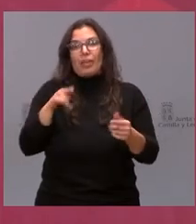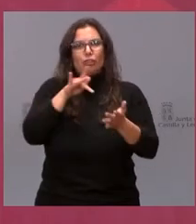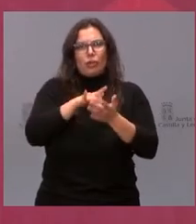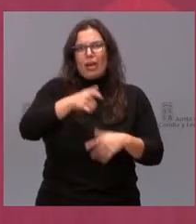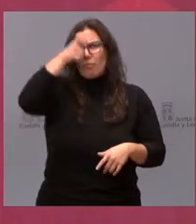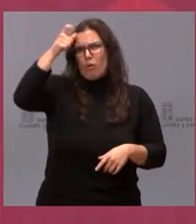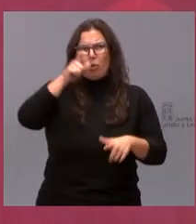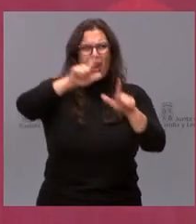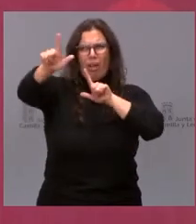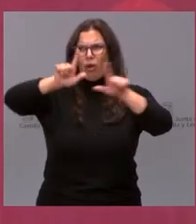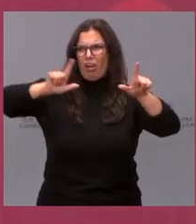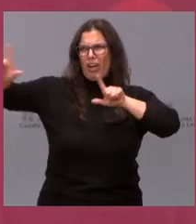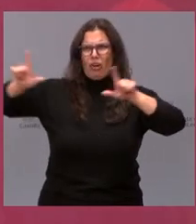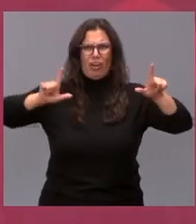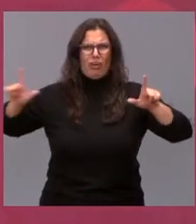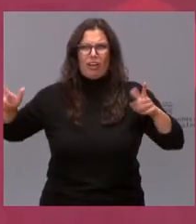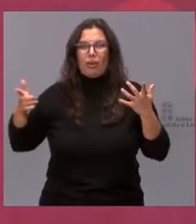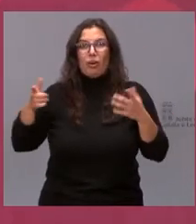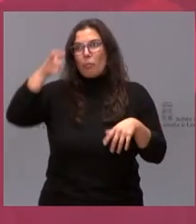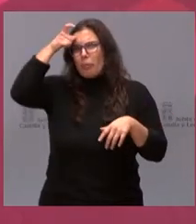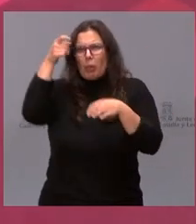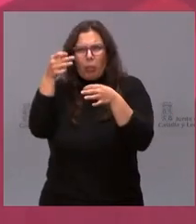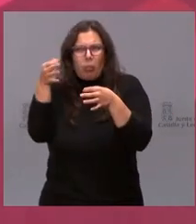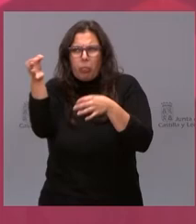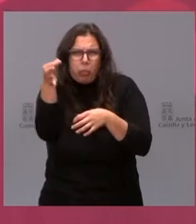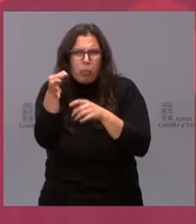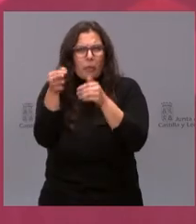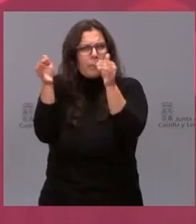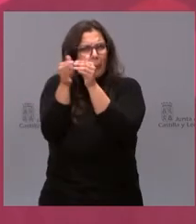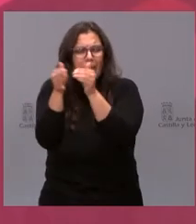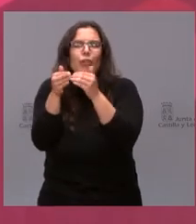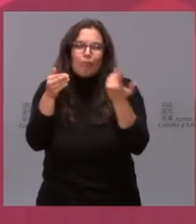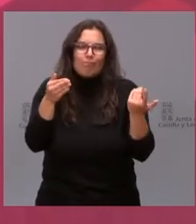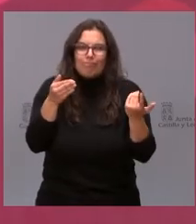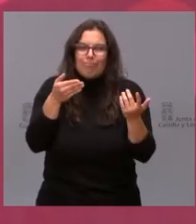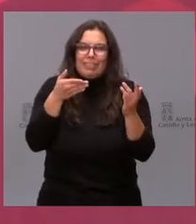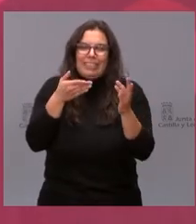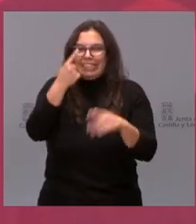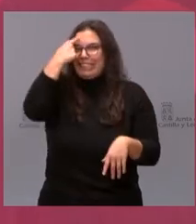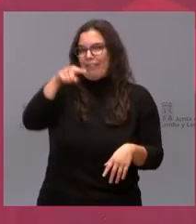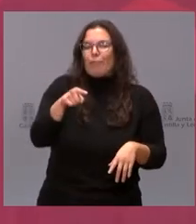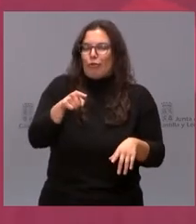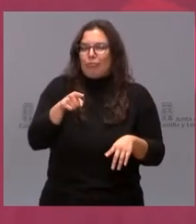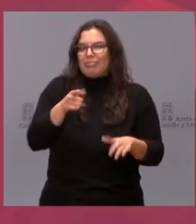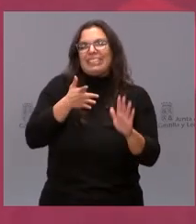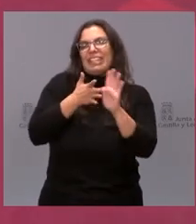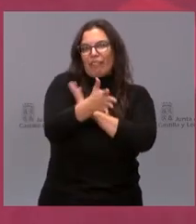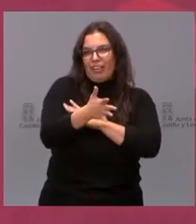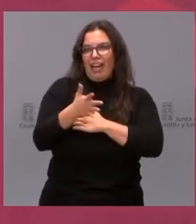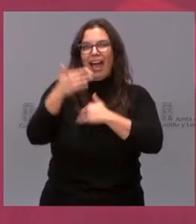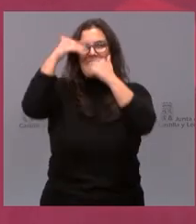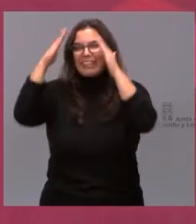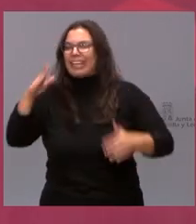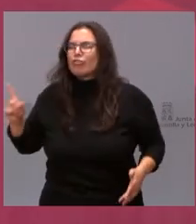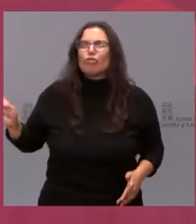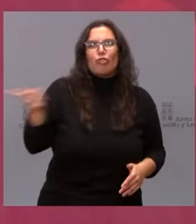geográfica tan grande, con pueblos tan pequeños, muchos de ellos, sabemos muy bien de lo que estamos hablando de trabajar para que nadie en la zona